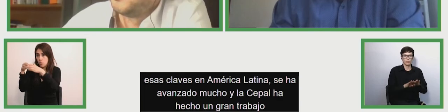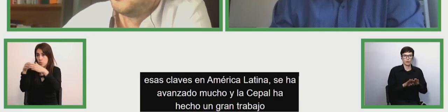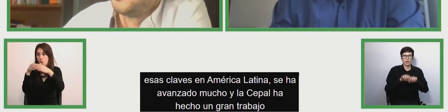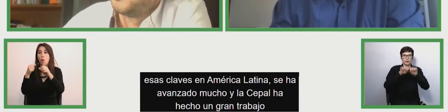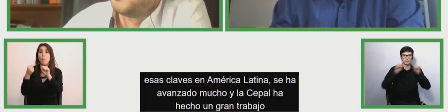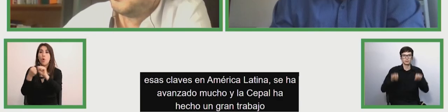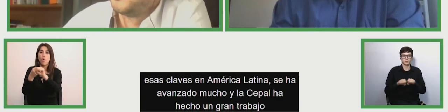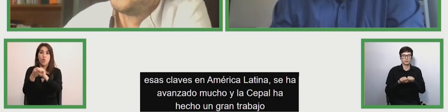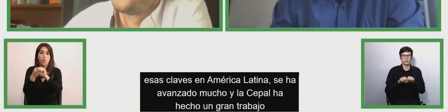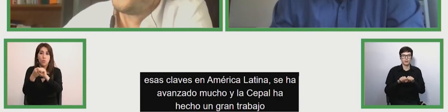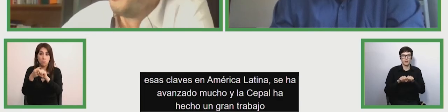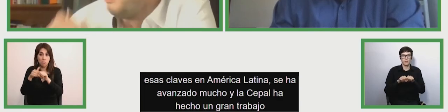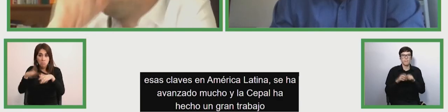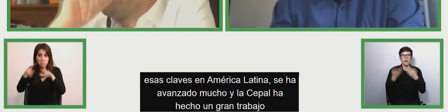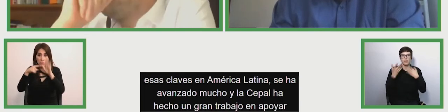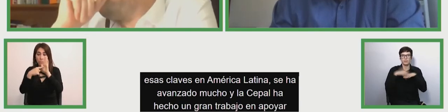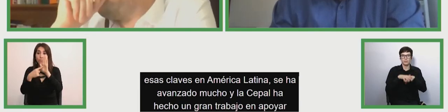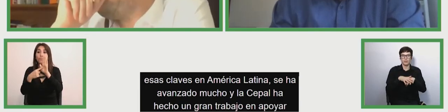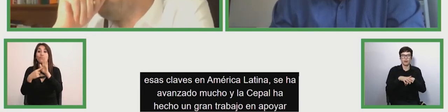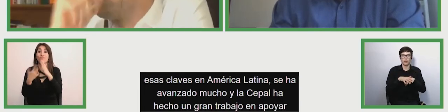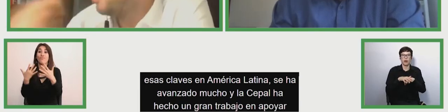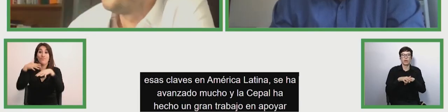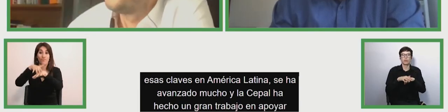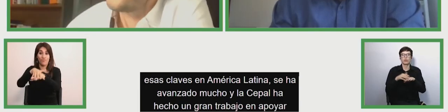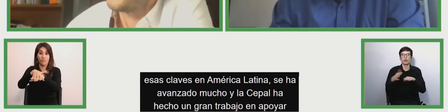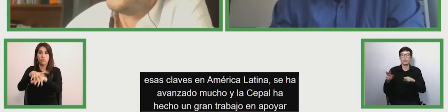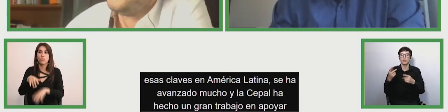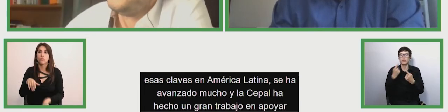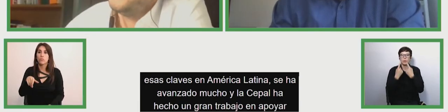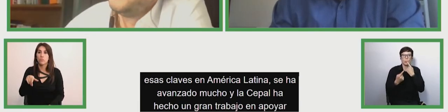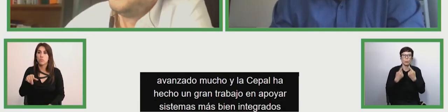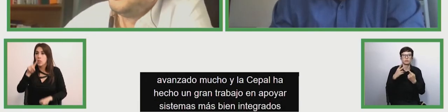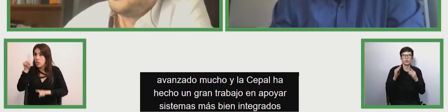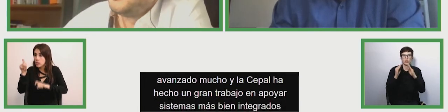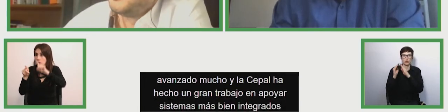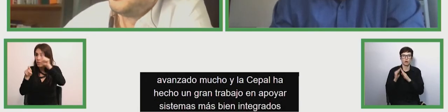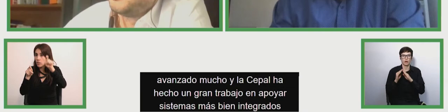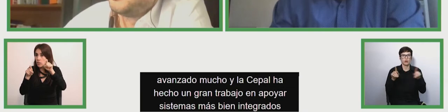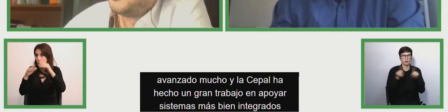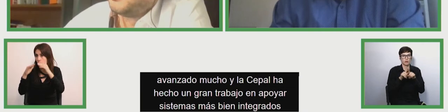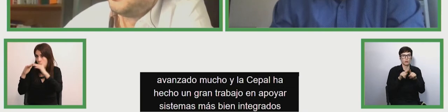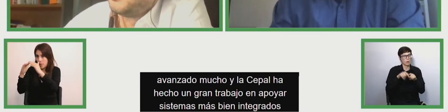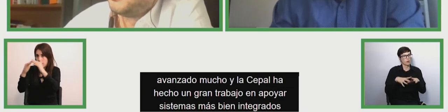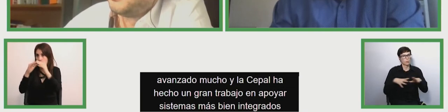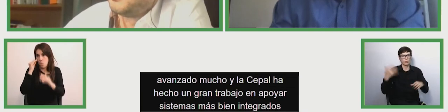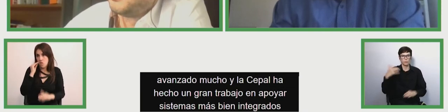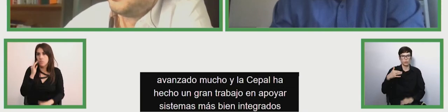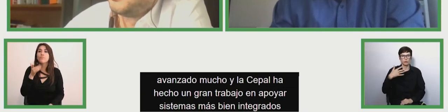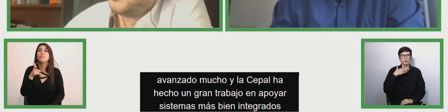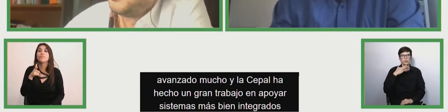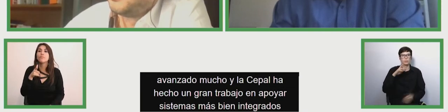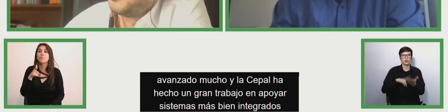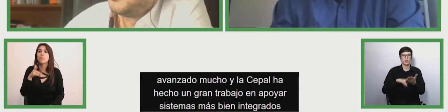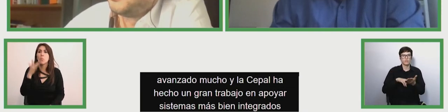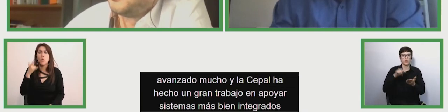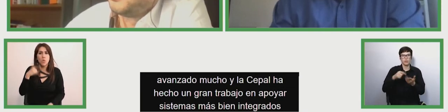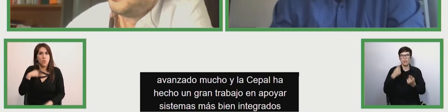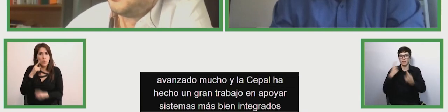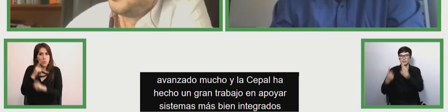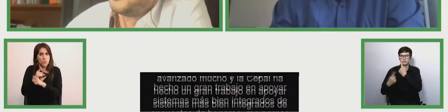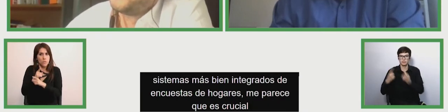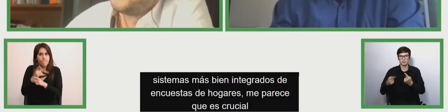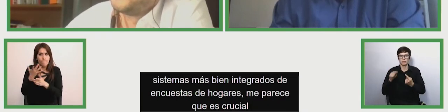sistemas más bien integrados de encuestas de hogares me parece que eso es crucial porque efectivamente los censos